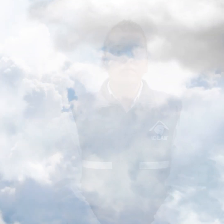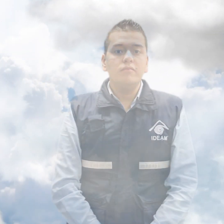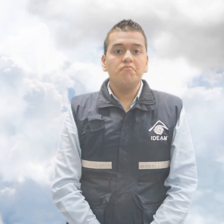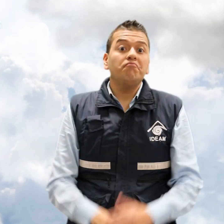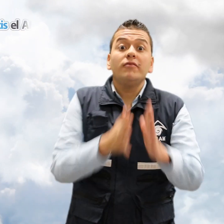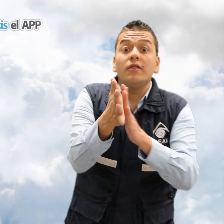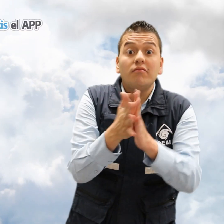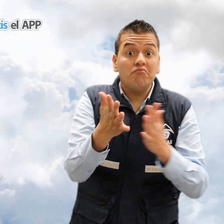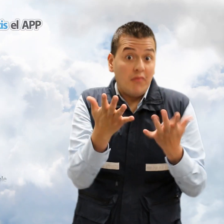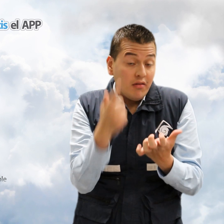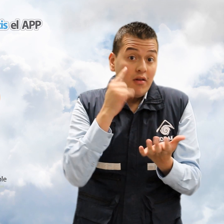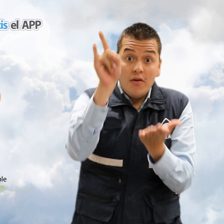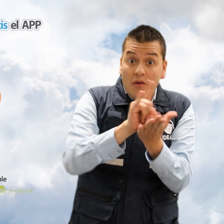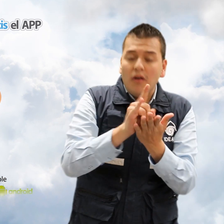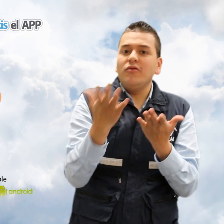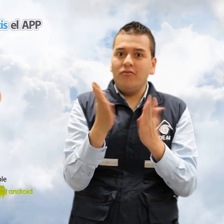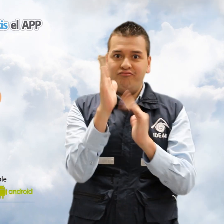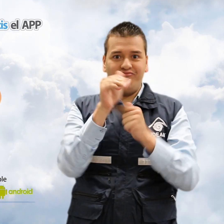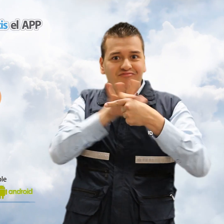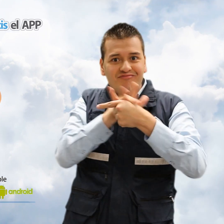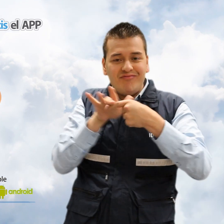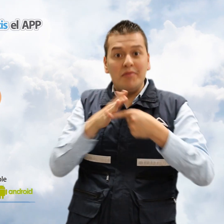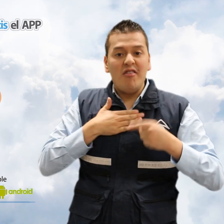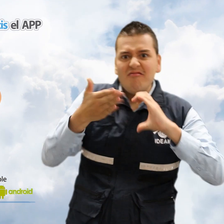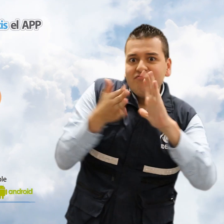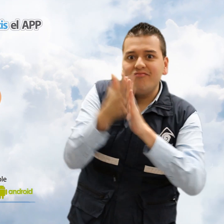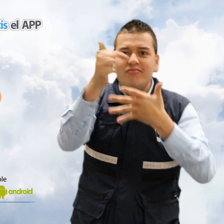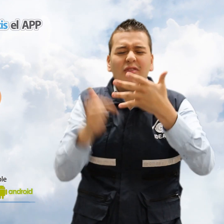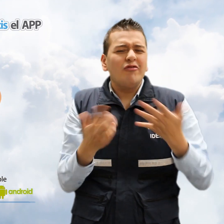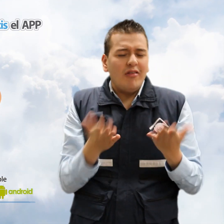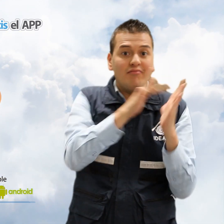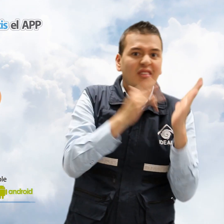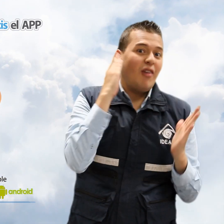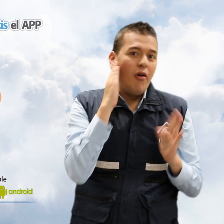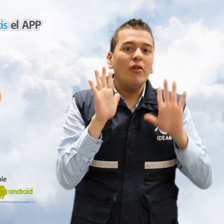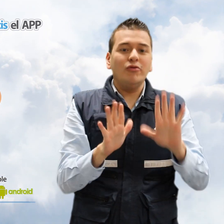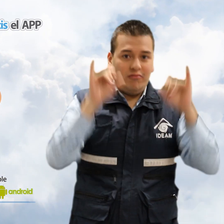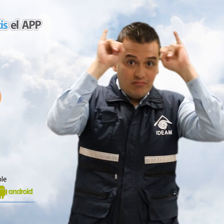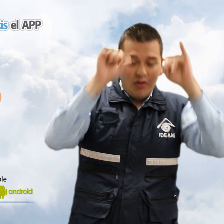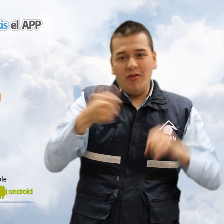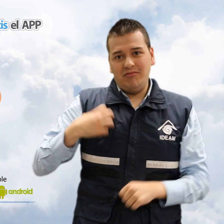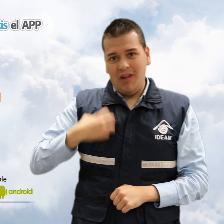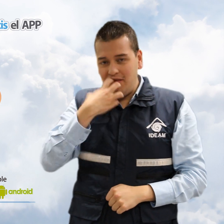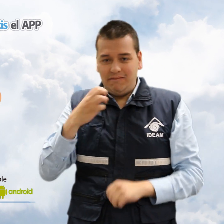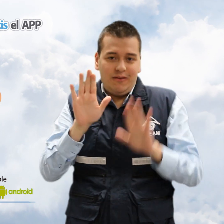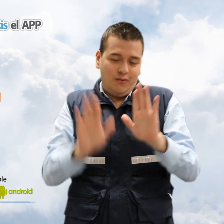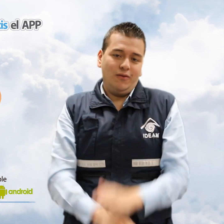Te invitamos a descargar nuestra aplicación Mi Pronóstico disponible para dispositivos móviles iPhone y Android.